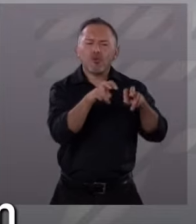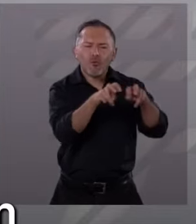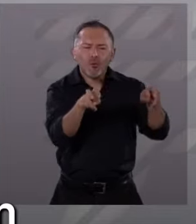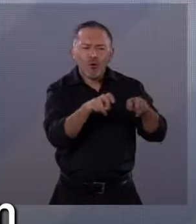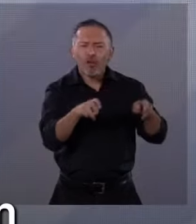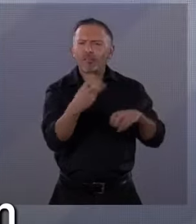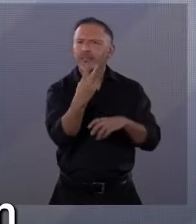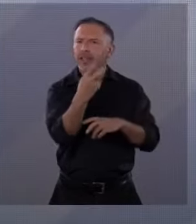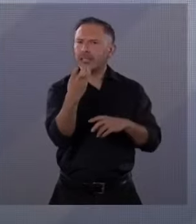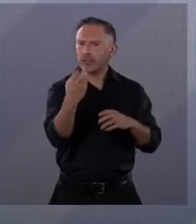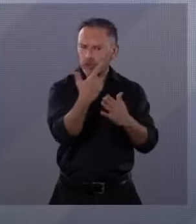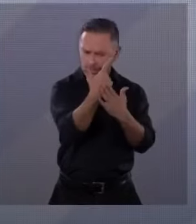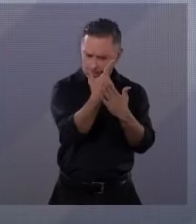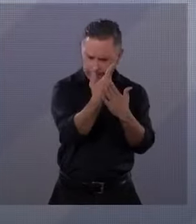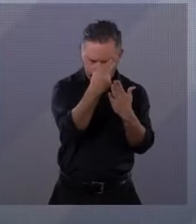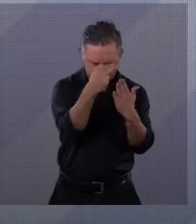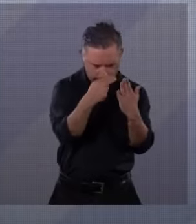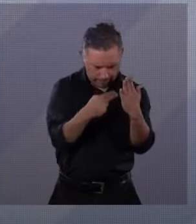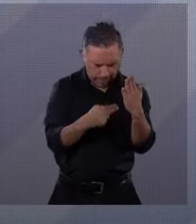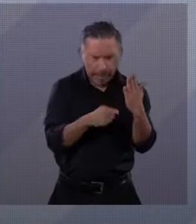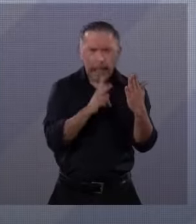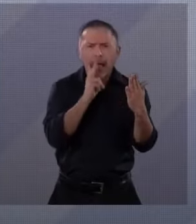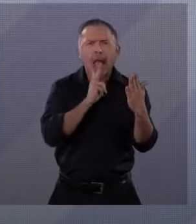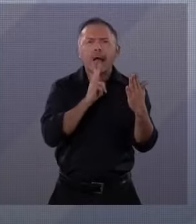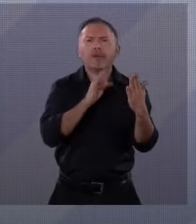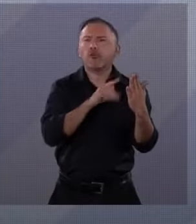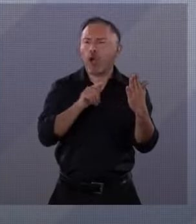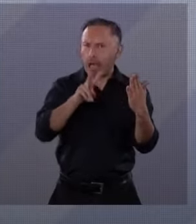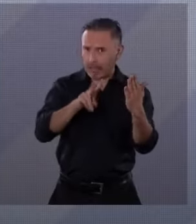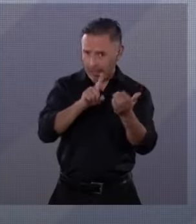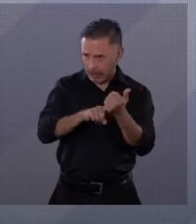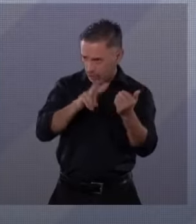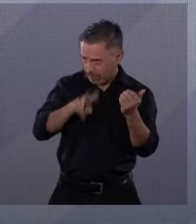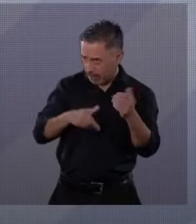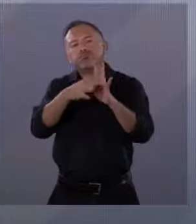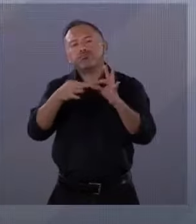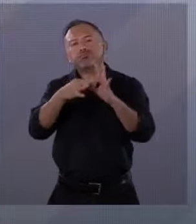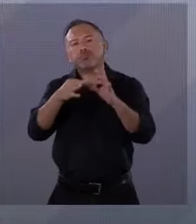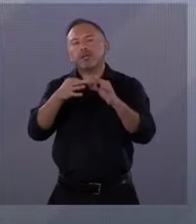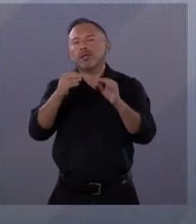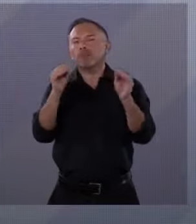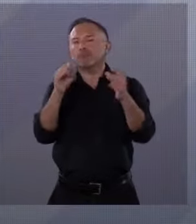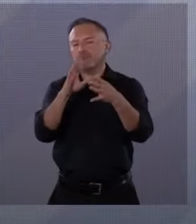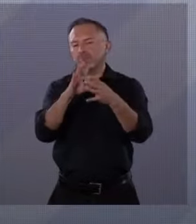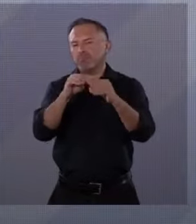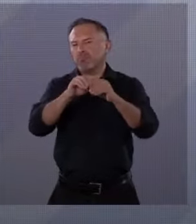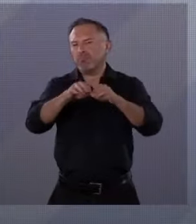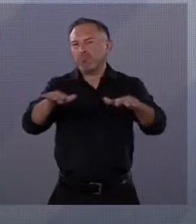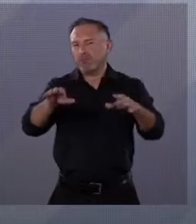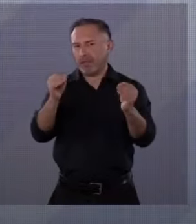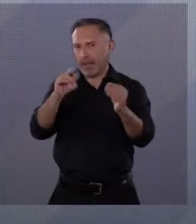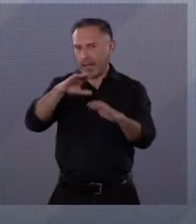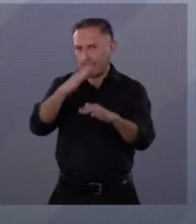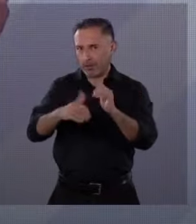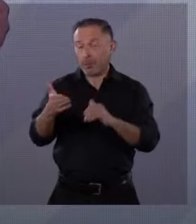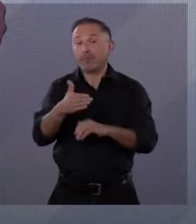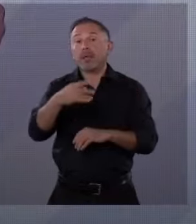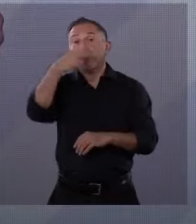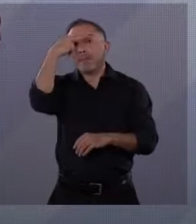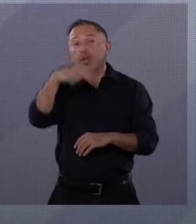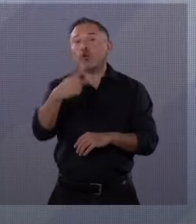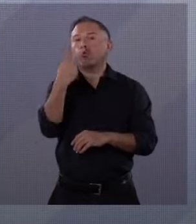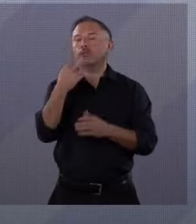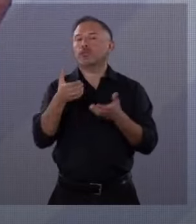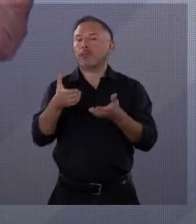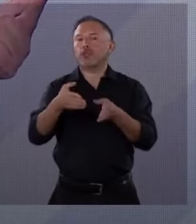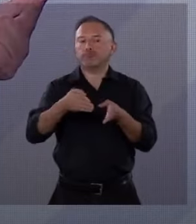representación de acuerdo a la votación. Pero ellos lo que quieren es una trampa. México tiene dos caminos. Que siga la